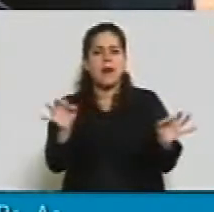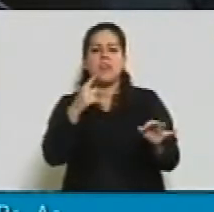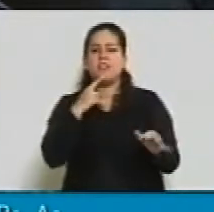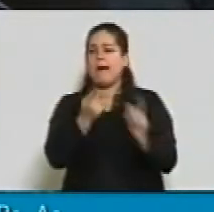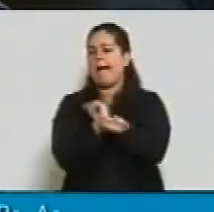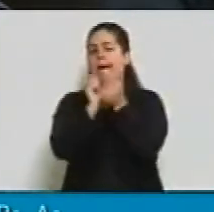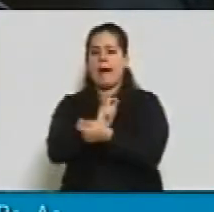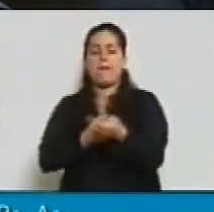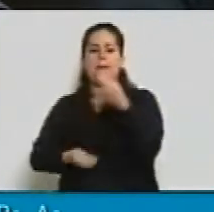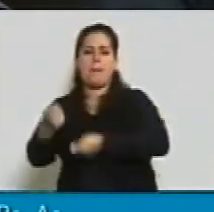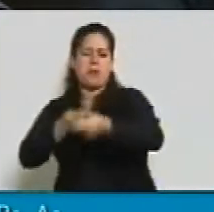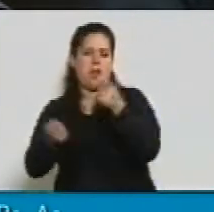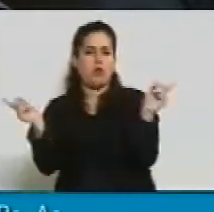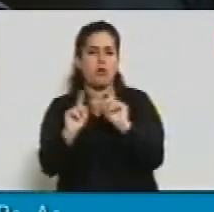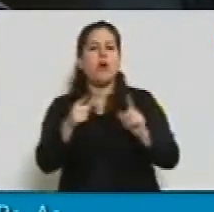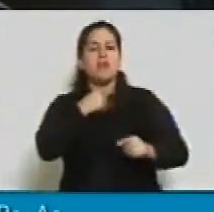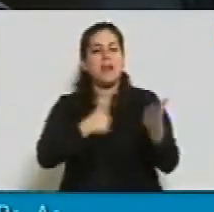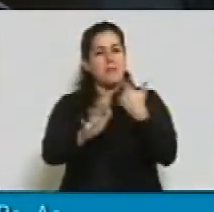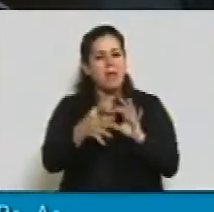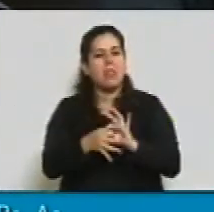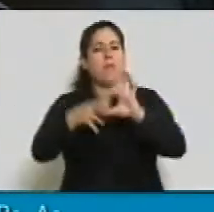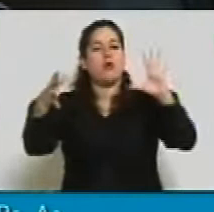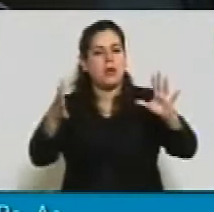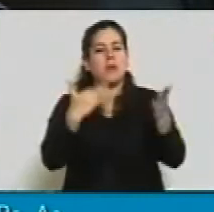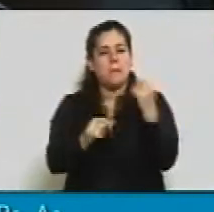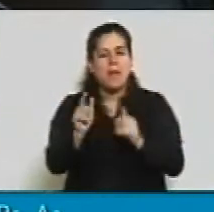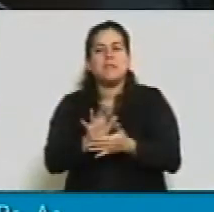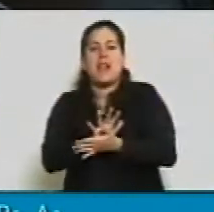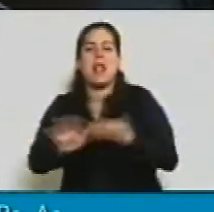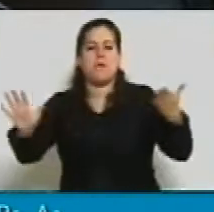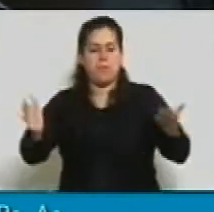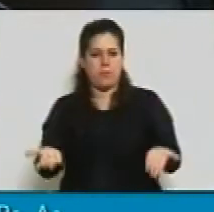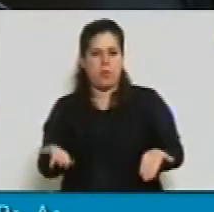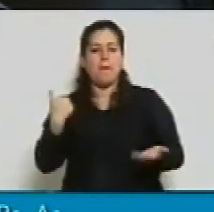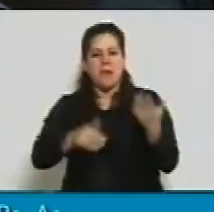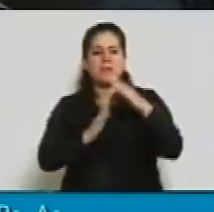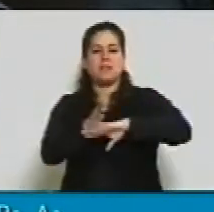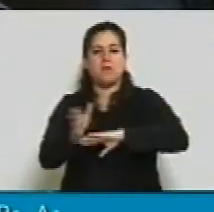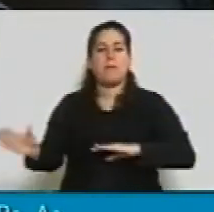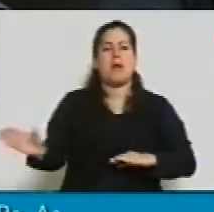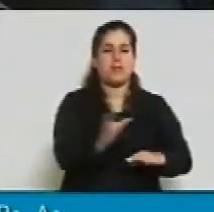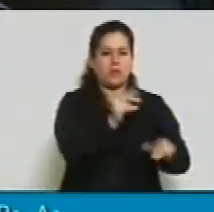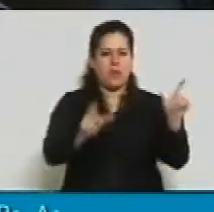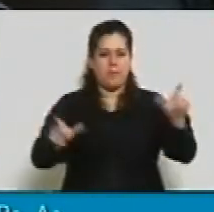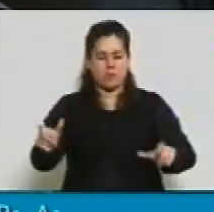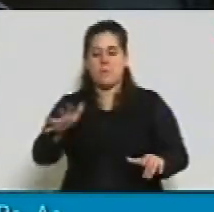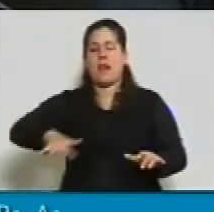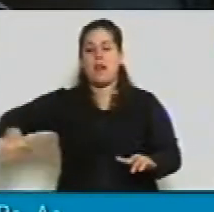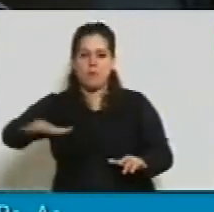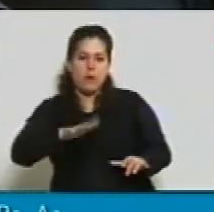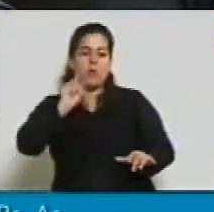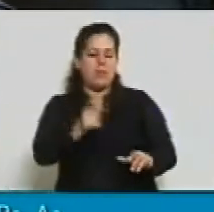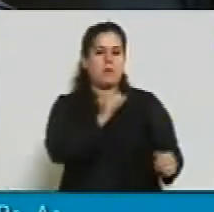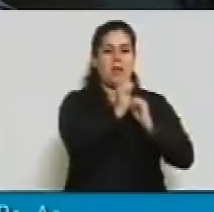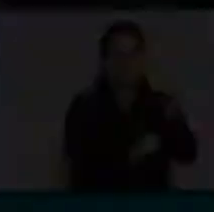rumbo del mercado, sino hacerlo más democrático, más transparente y más accesible al conjunto del pueblo y al conjunto de los